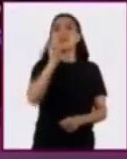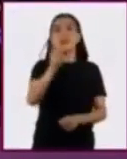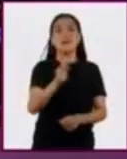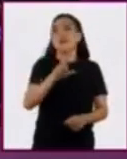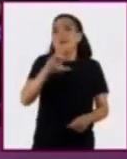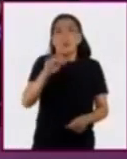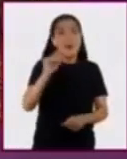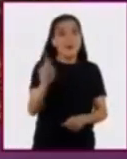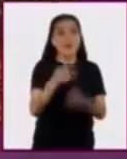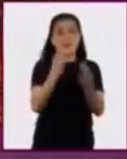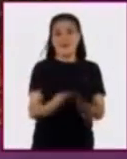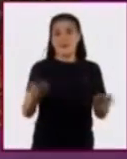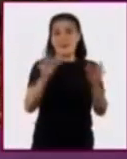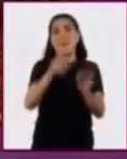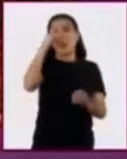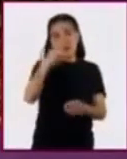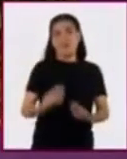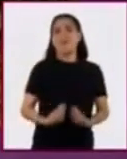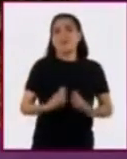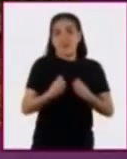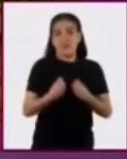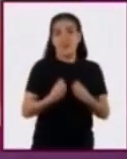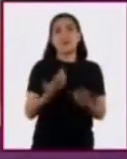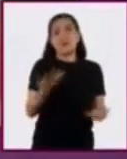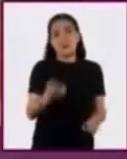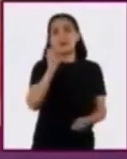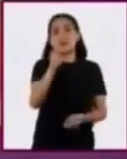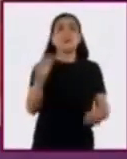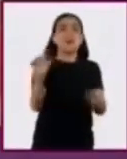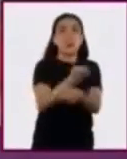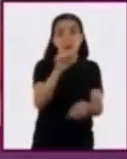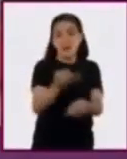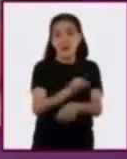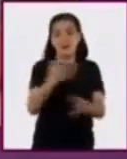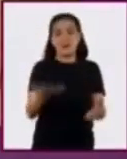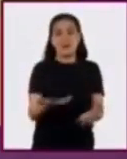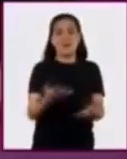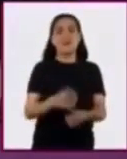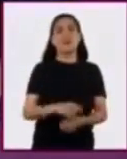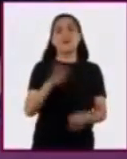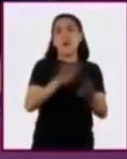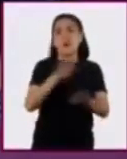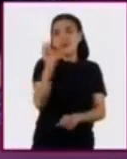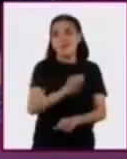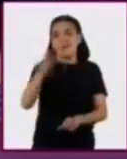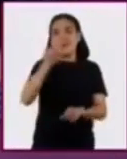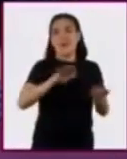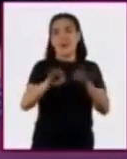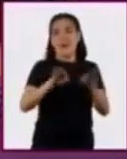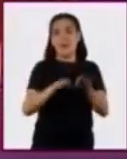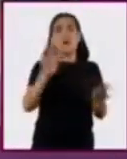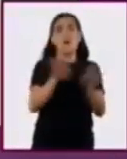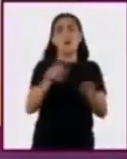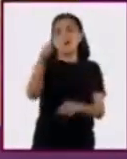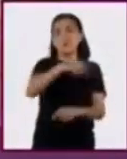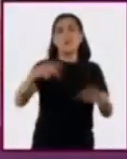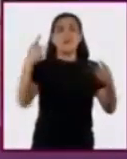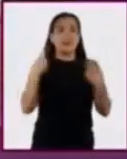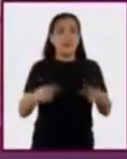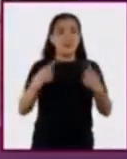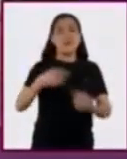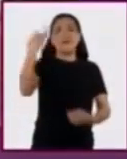indispensables para sobrevivir, como poseer un automóvil, tener éxito, ser aceptado por los demás,